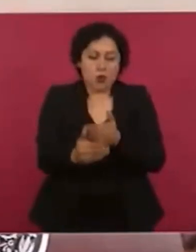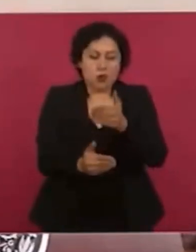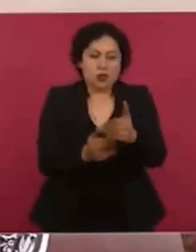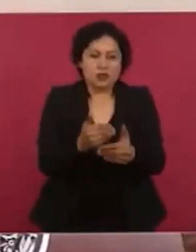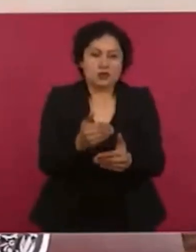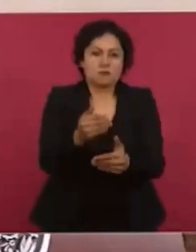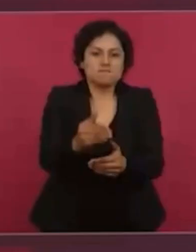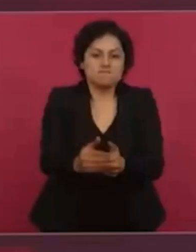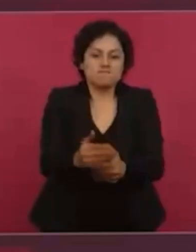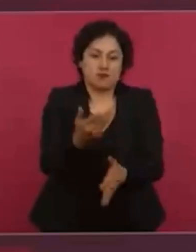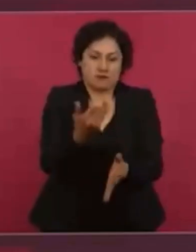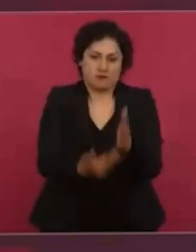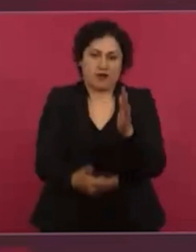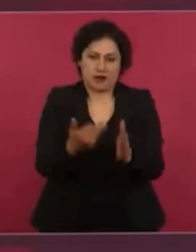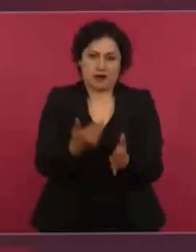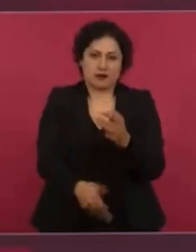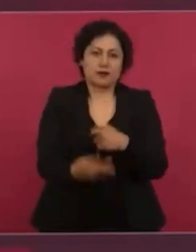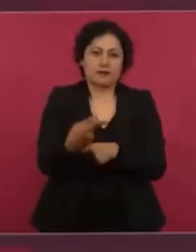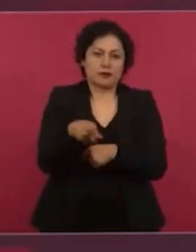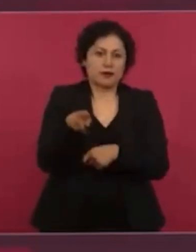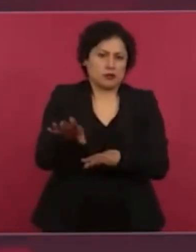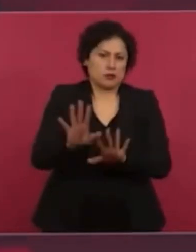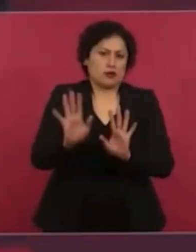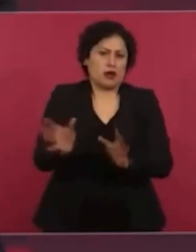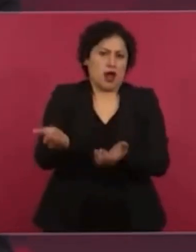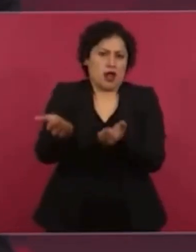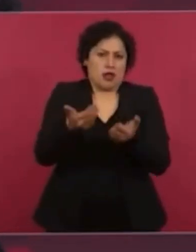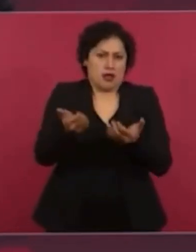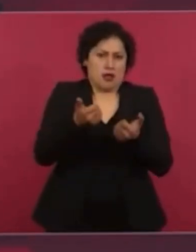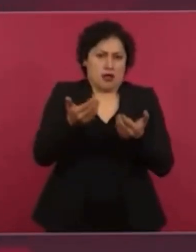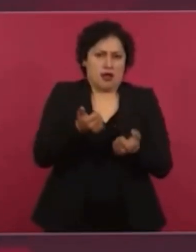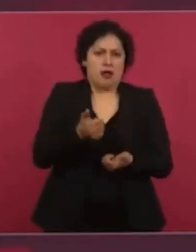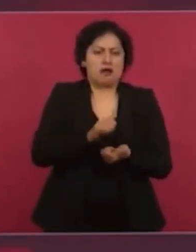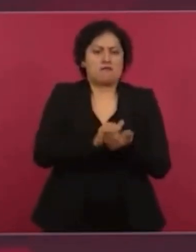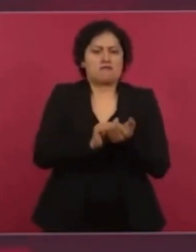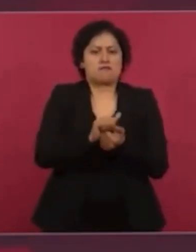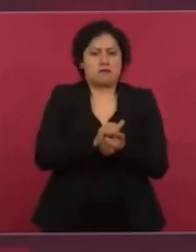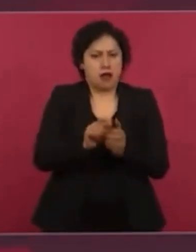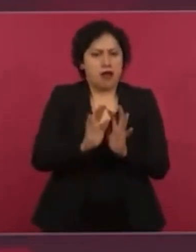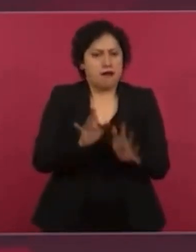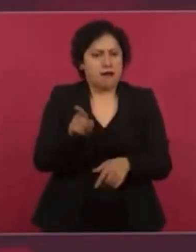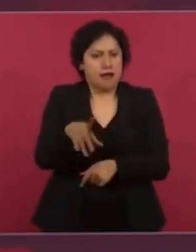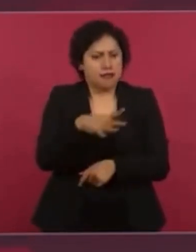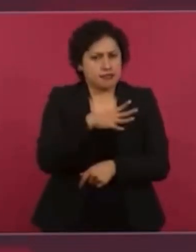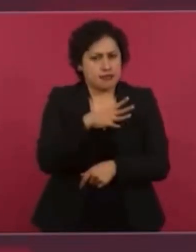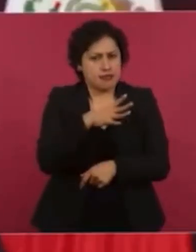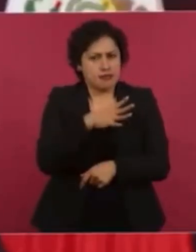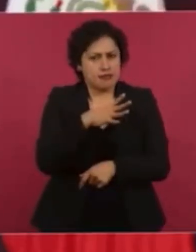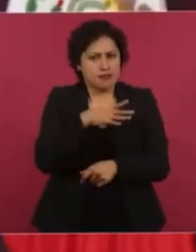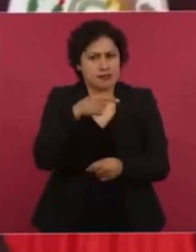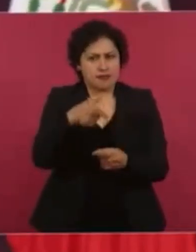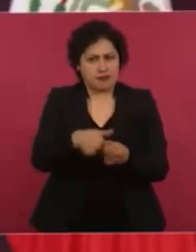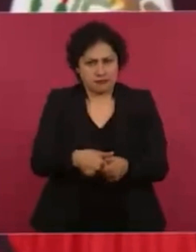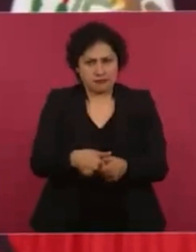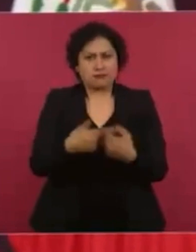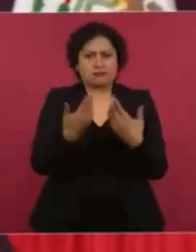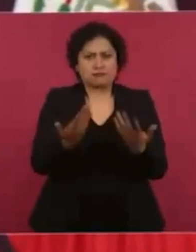produciendo. Se hizo en tiempo récord. No hay en el mundo